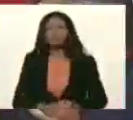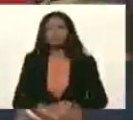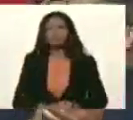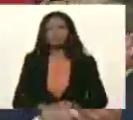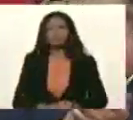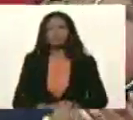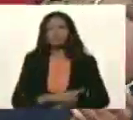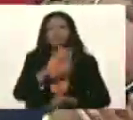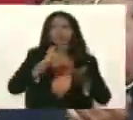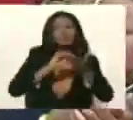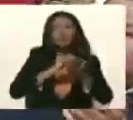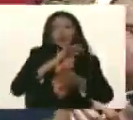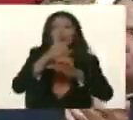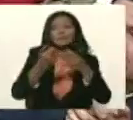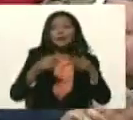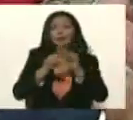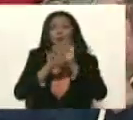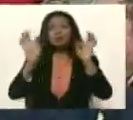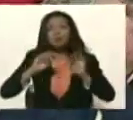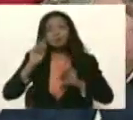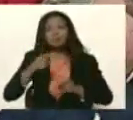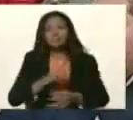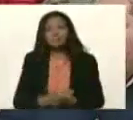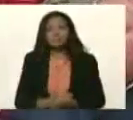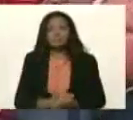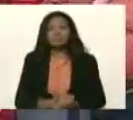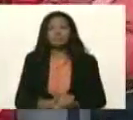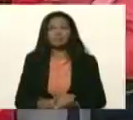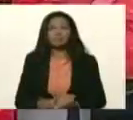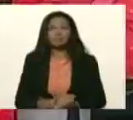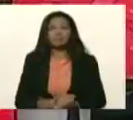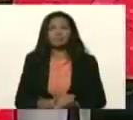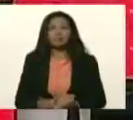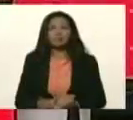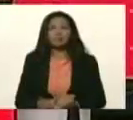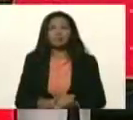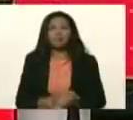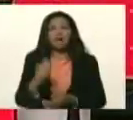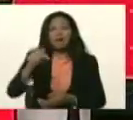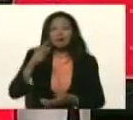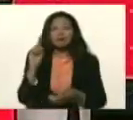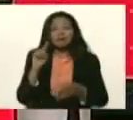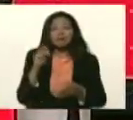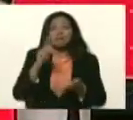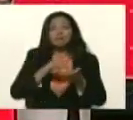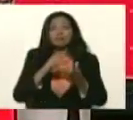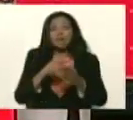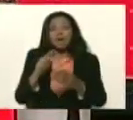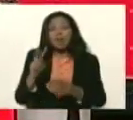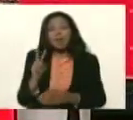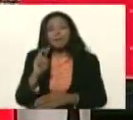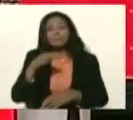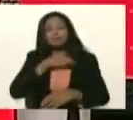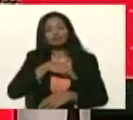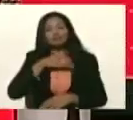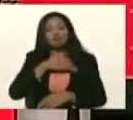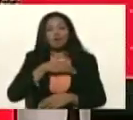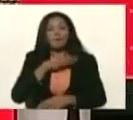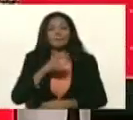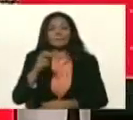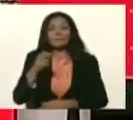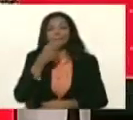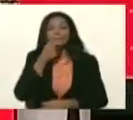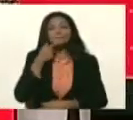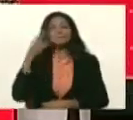para que lo pongan, el plan, Luis Jonás, Luis José, aquí está la jefa, de la misión Venezuela Bella, doña,